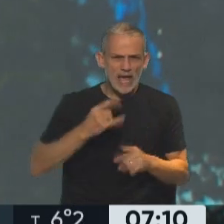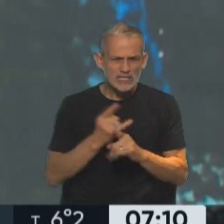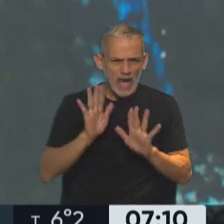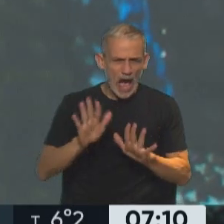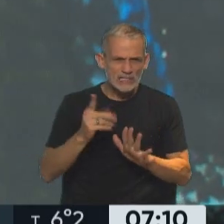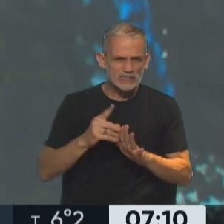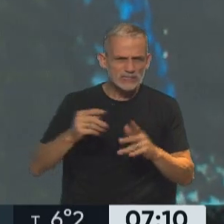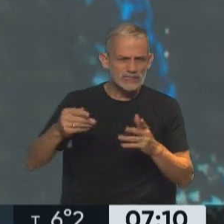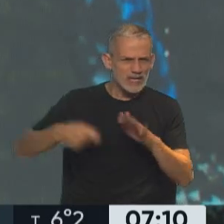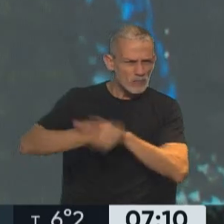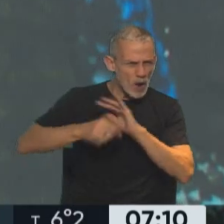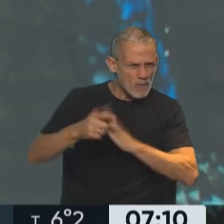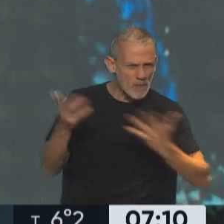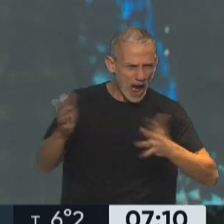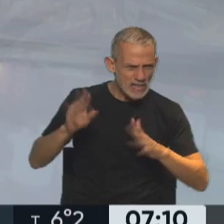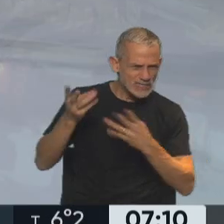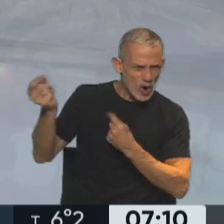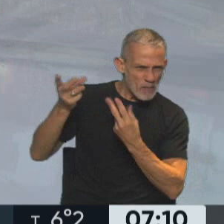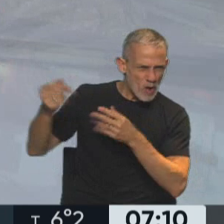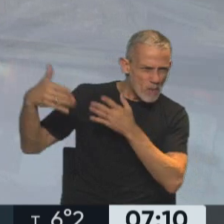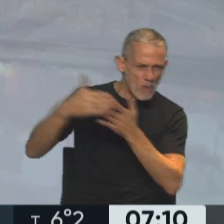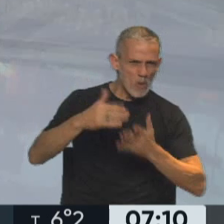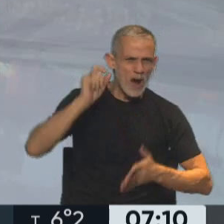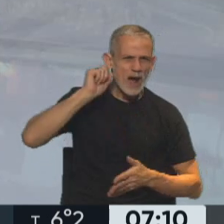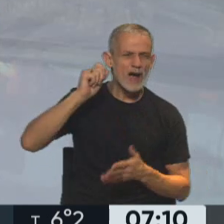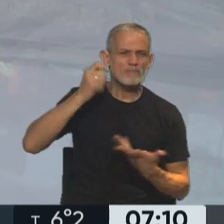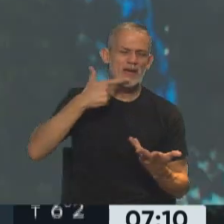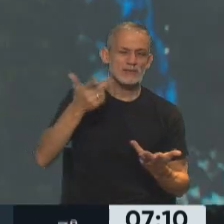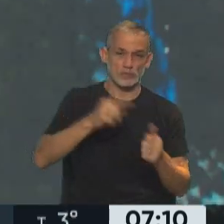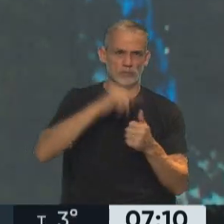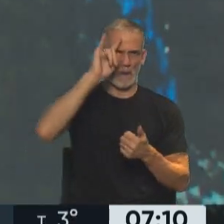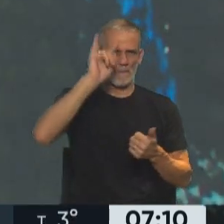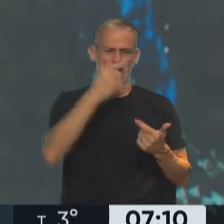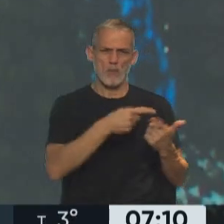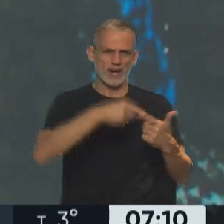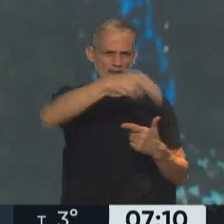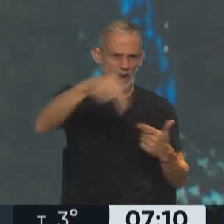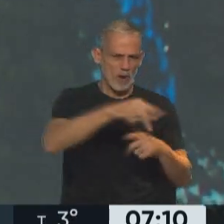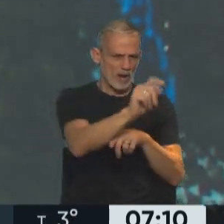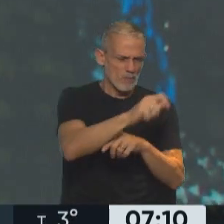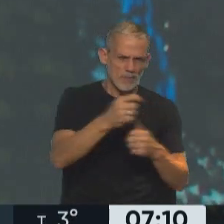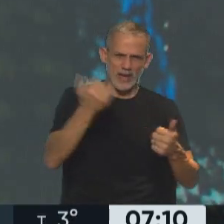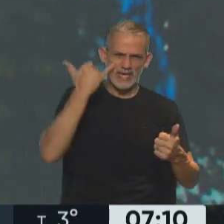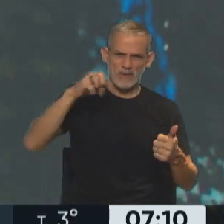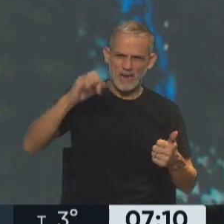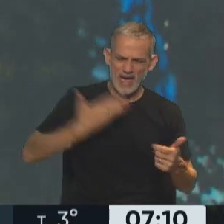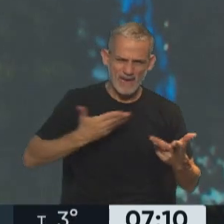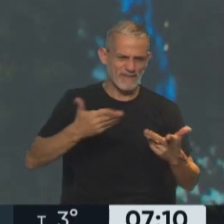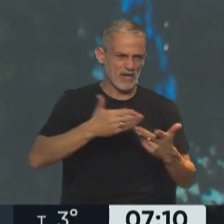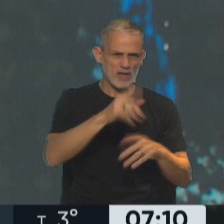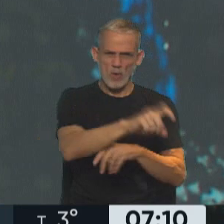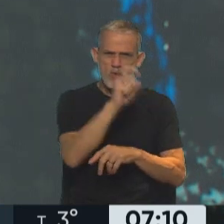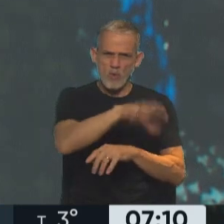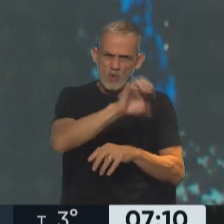importaba tanta cantidad de gasoil todos los años, porque uno dice, tenemos vaca muerta, tenemos petróleo, tenemos YPF, tenemos a todas